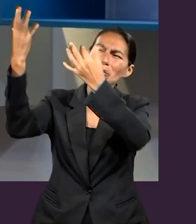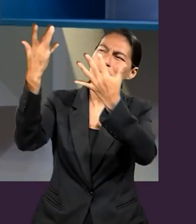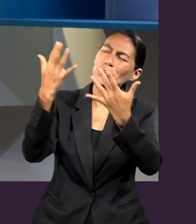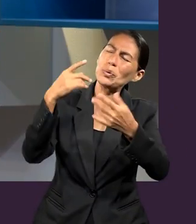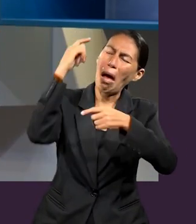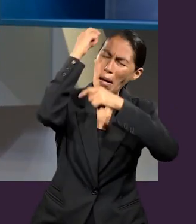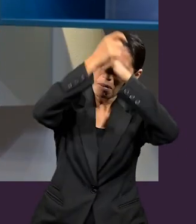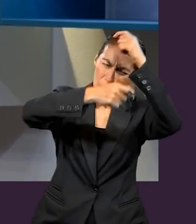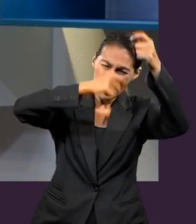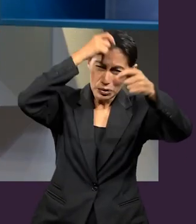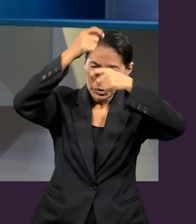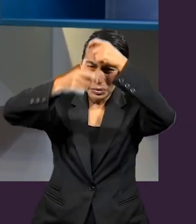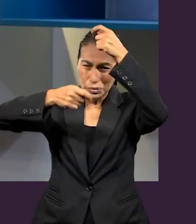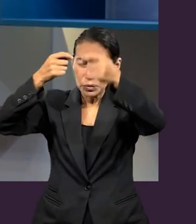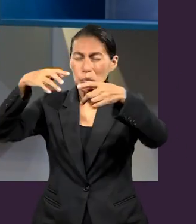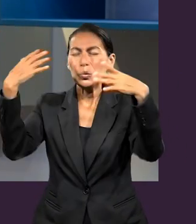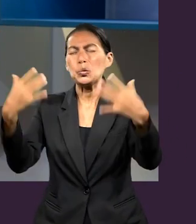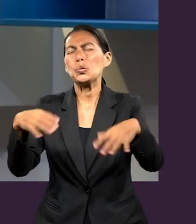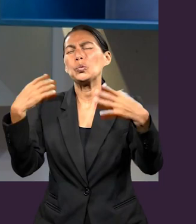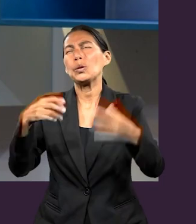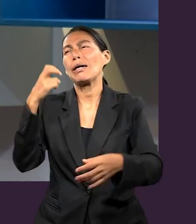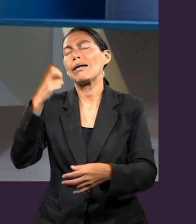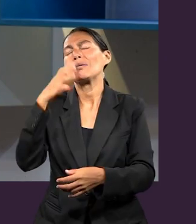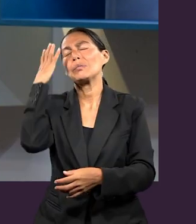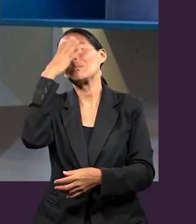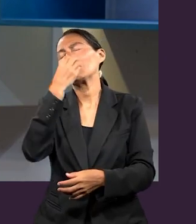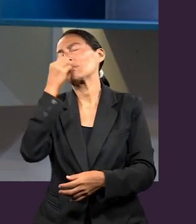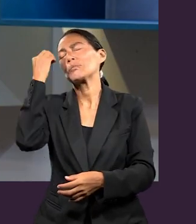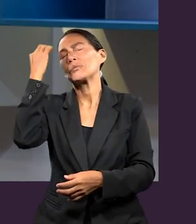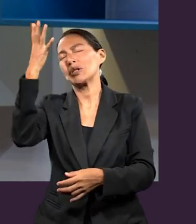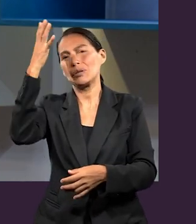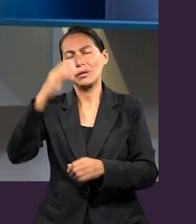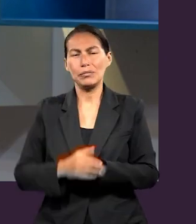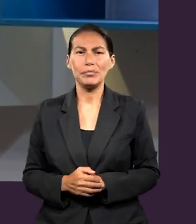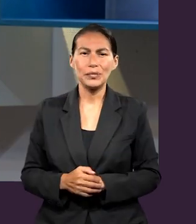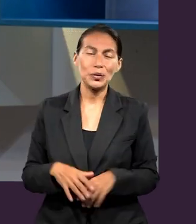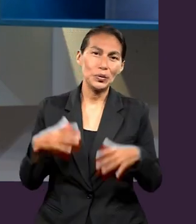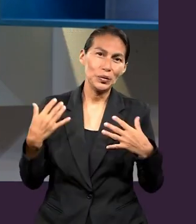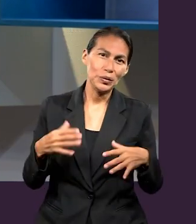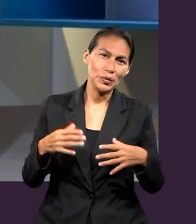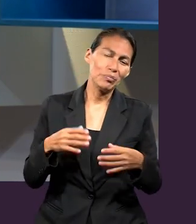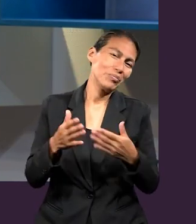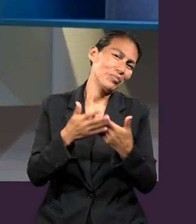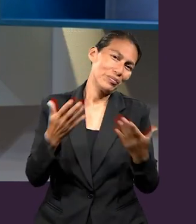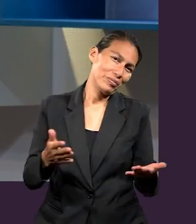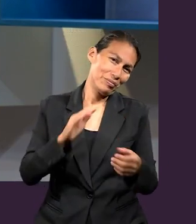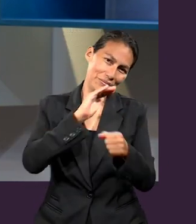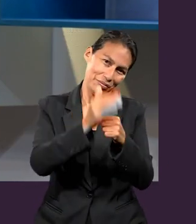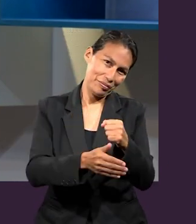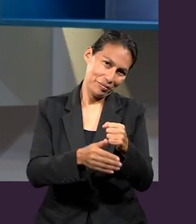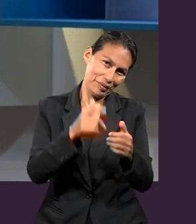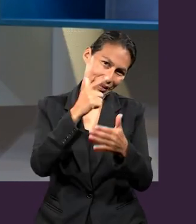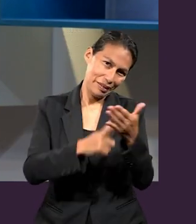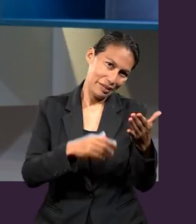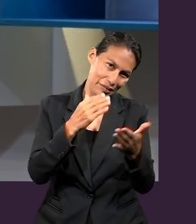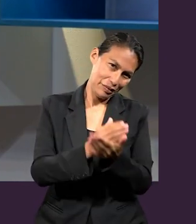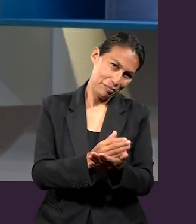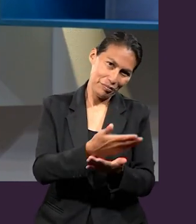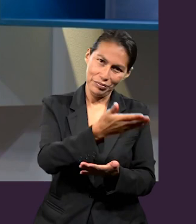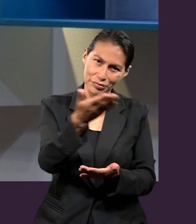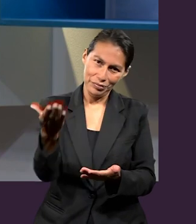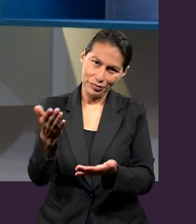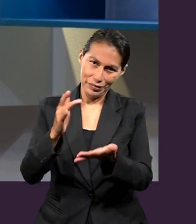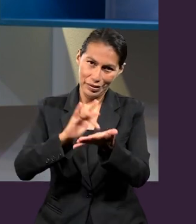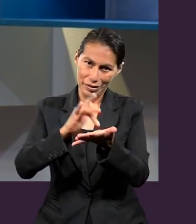coherederos con Cristo y recibir todas sus bendiciones es lo mejor que nos puede pasar. De esta forma,